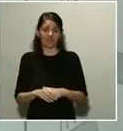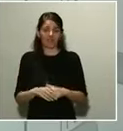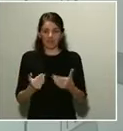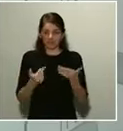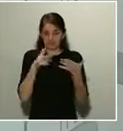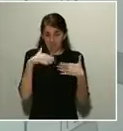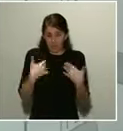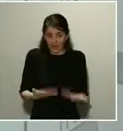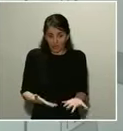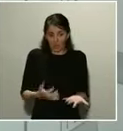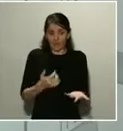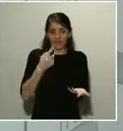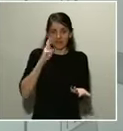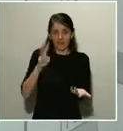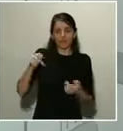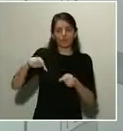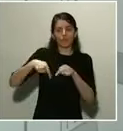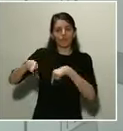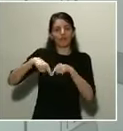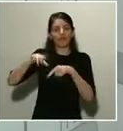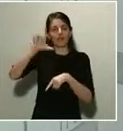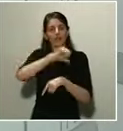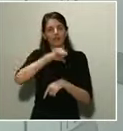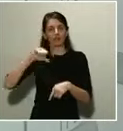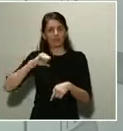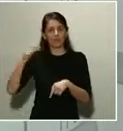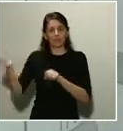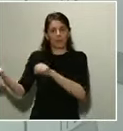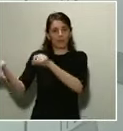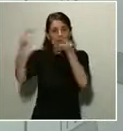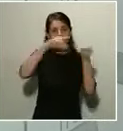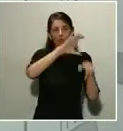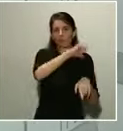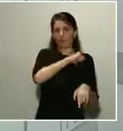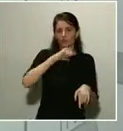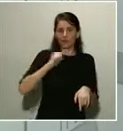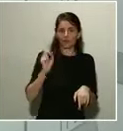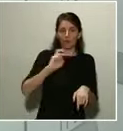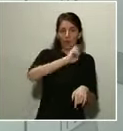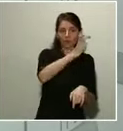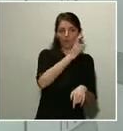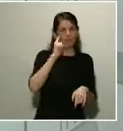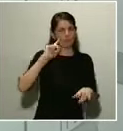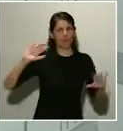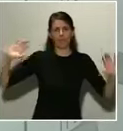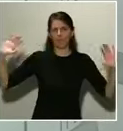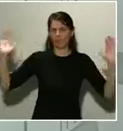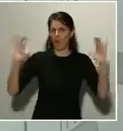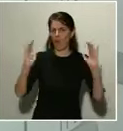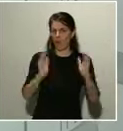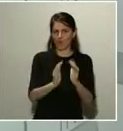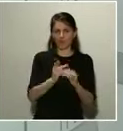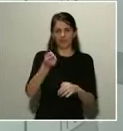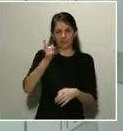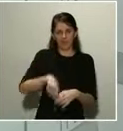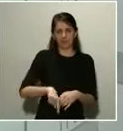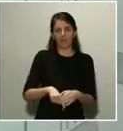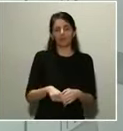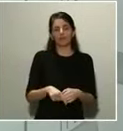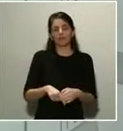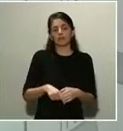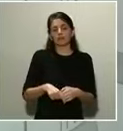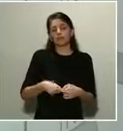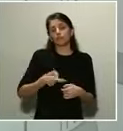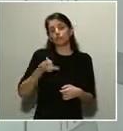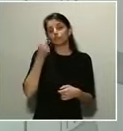territorios, de otras comunidades autónomas hacia otras, pues se ha reducido enormemente y solamente se plantean términos de